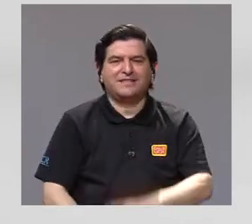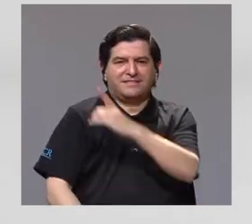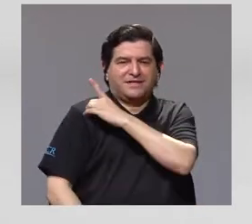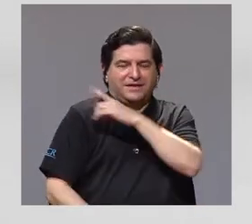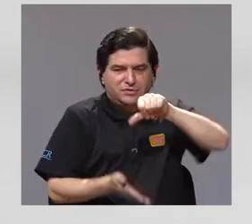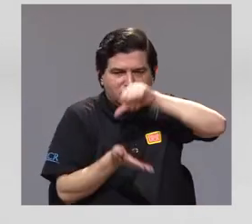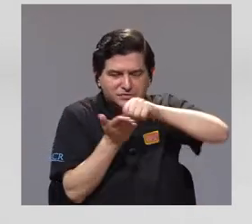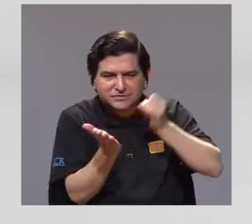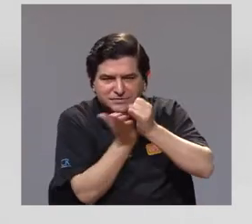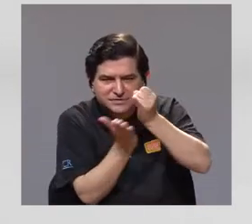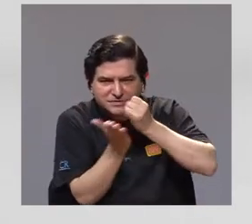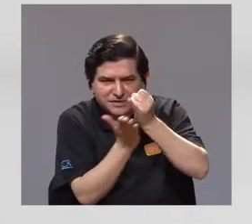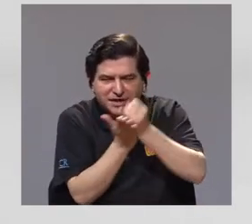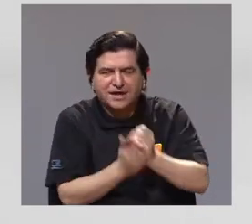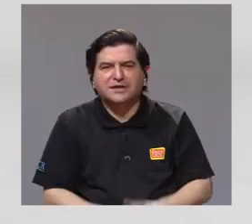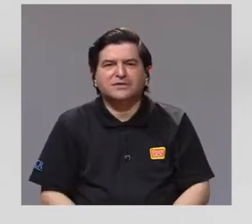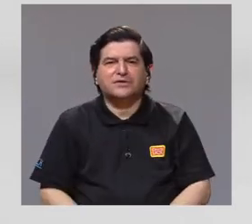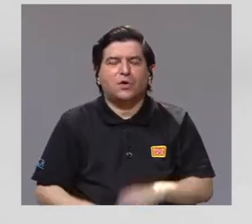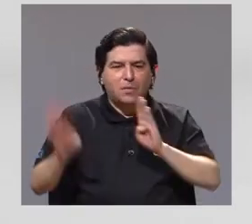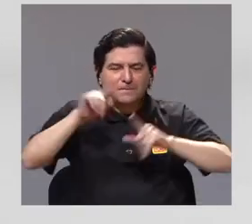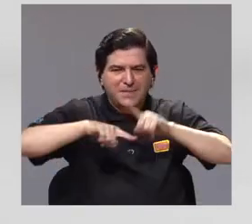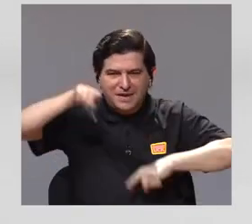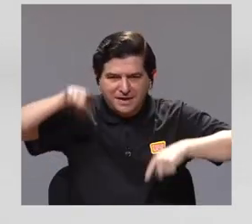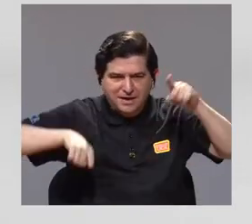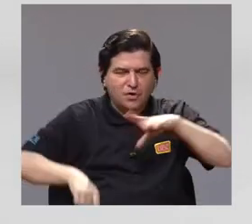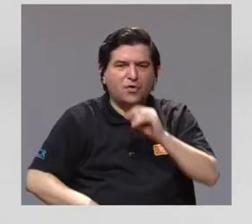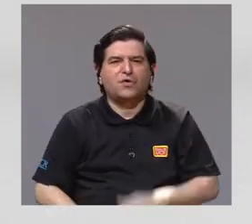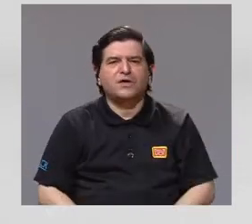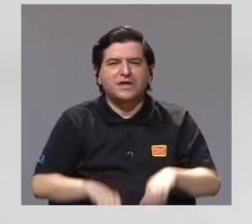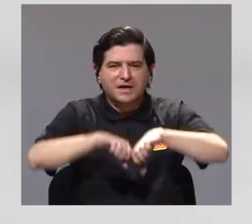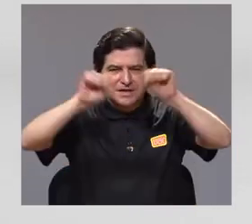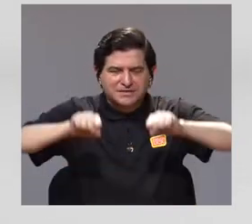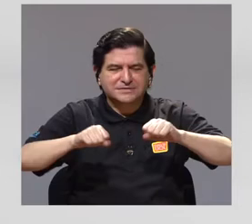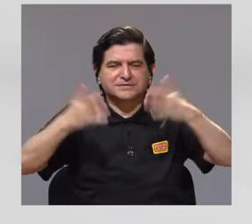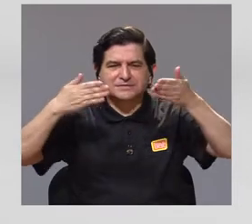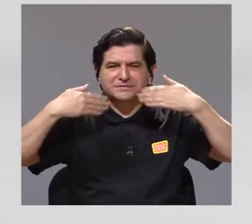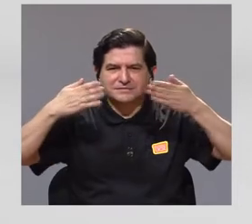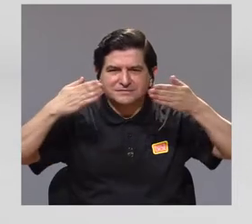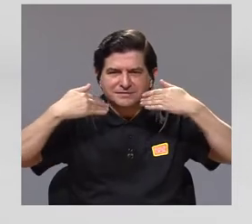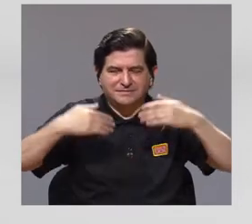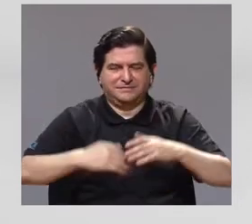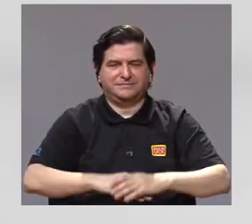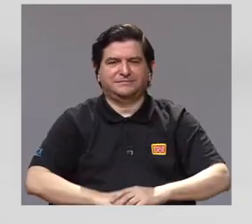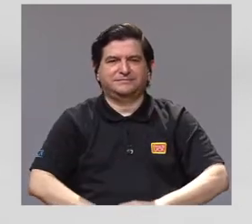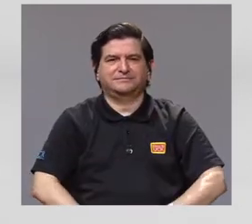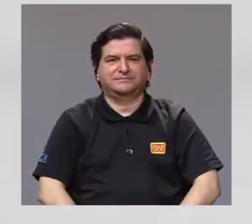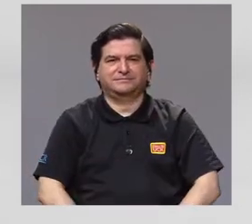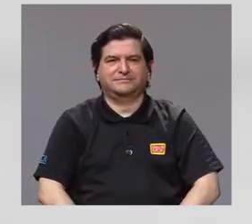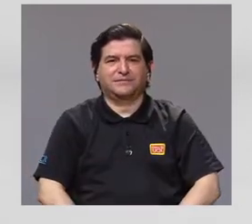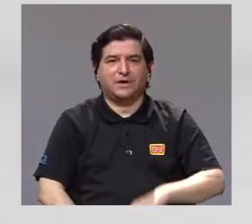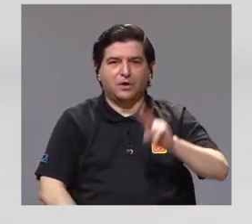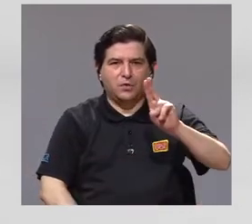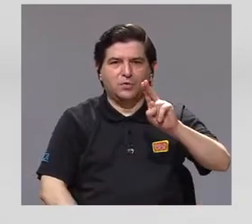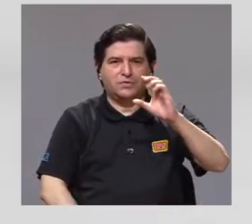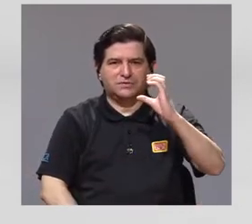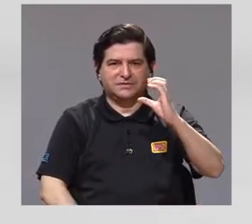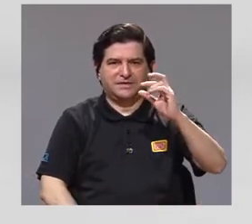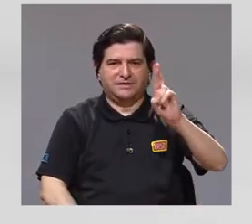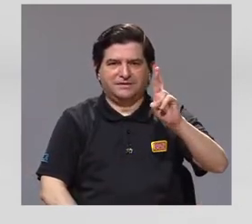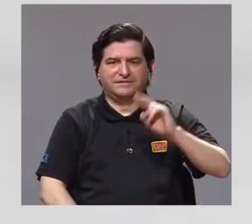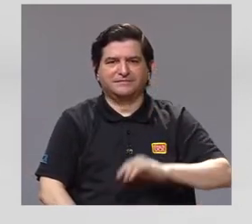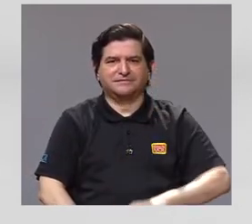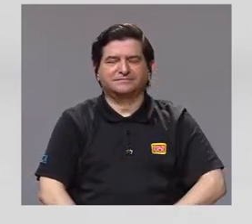y director del Centro de Investigaciones sobre Biodiversidad y Ecología Tropical, CIVET, de la